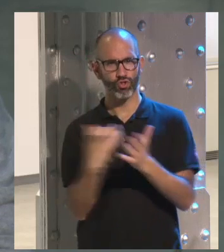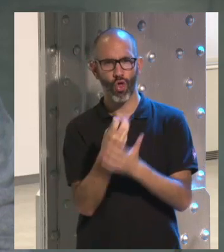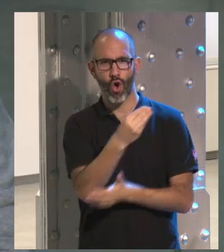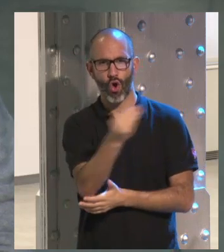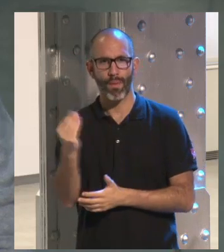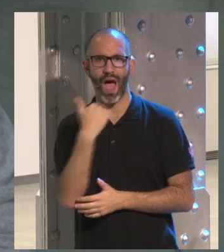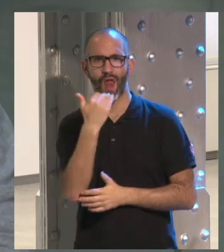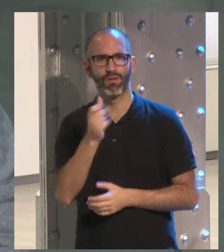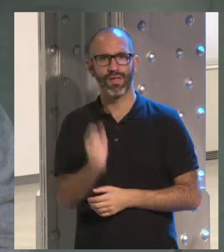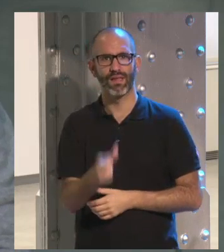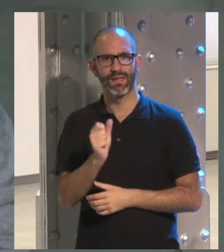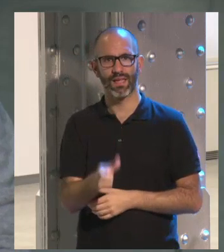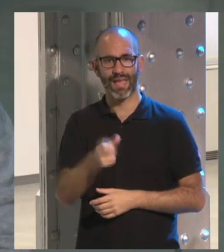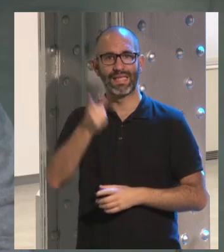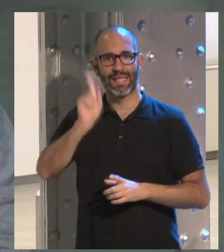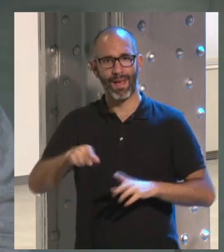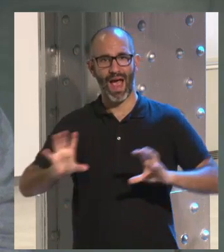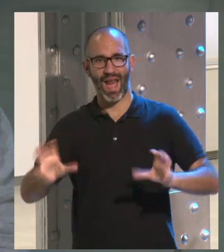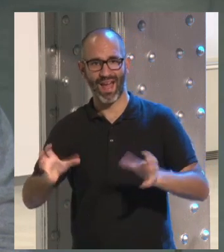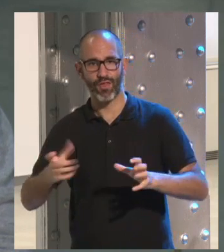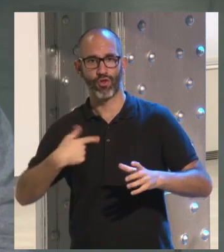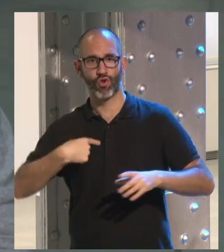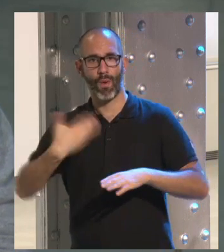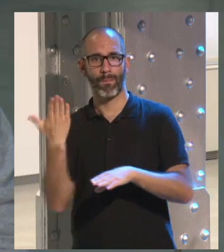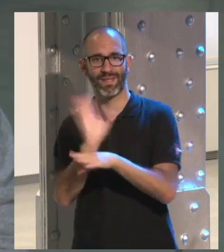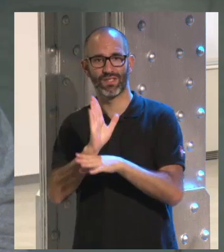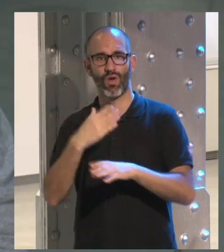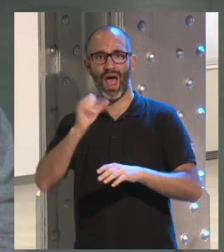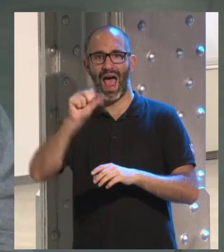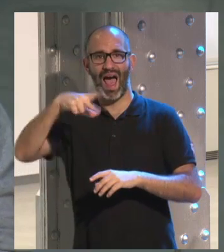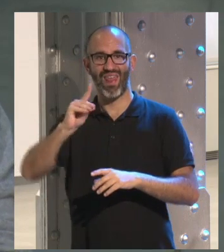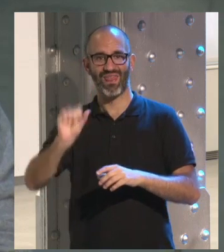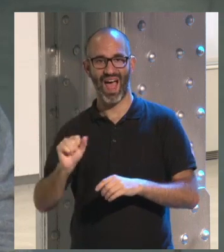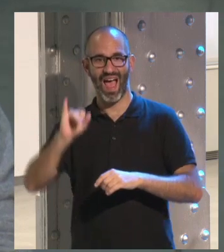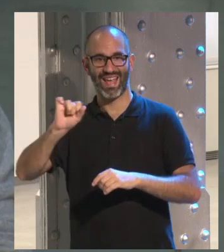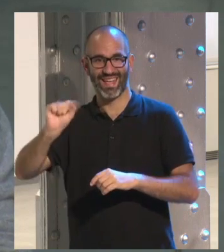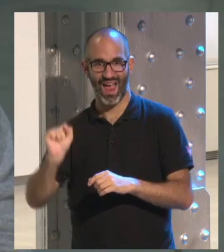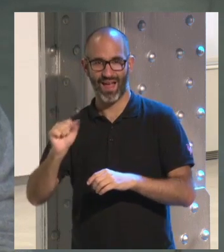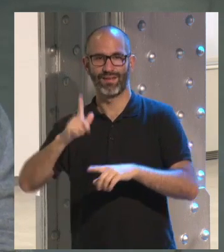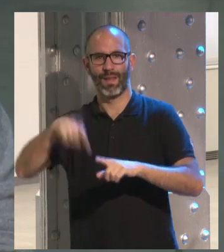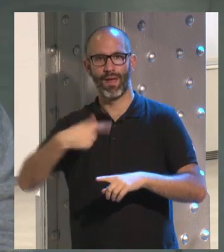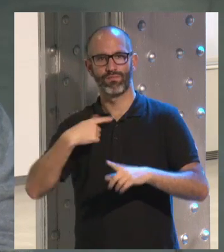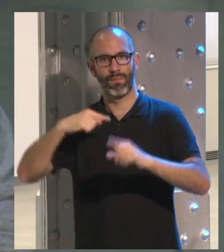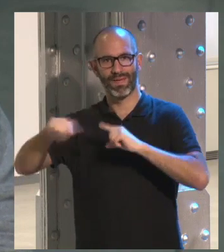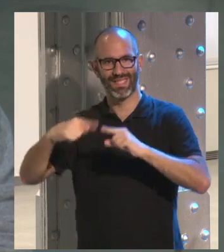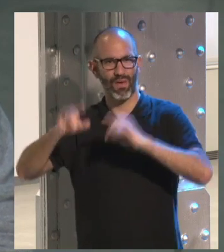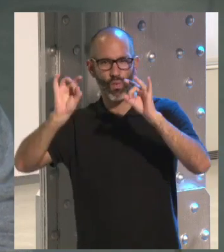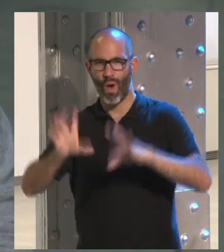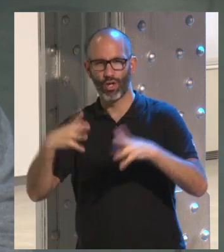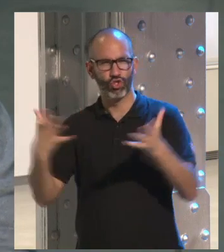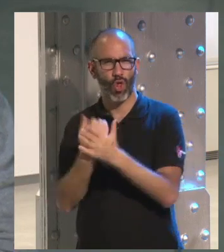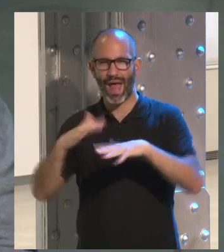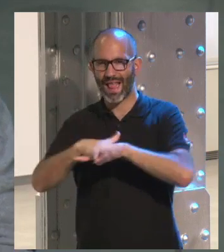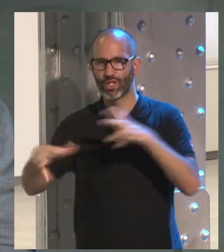y eso es habitual. También en la radio pasa, en Anda ya, el programa que presento cada día en los 40, también pasa. Envían mensajes con todas las redes